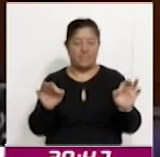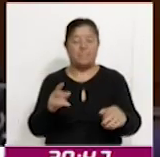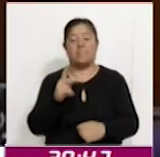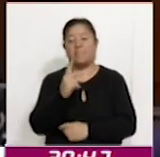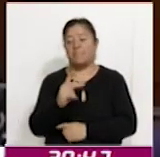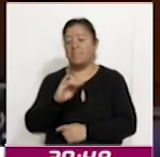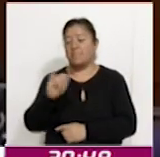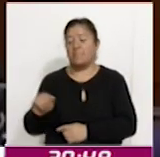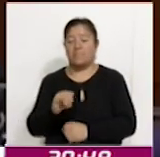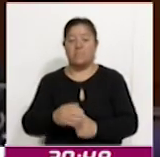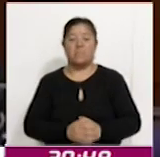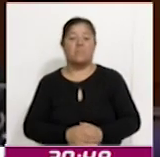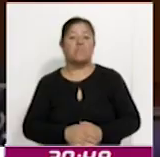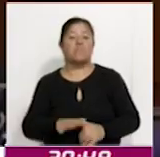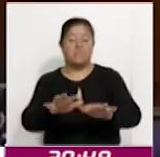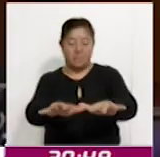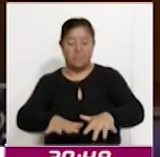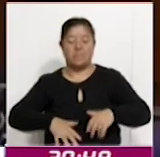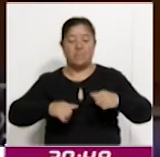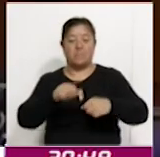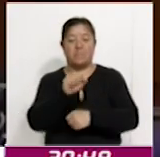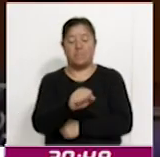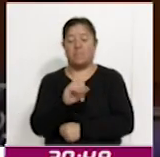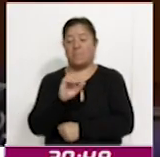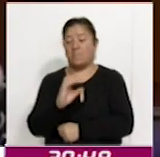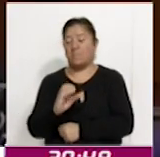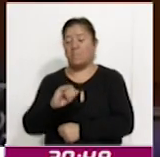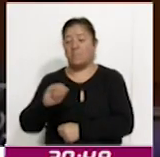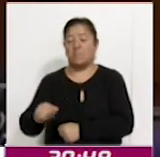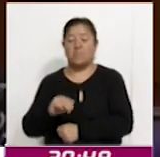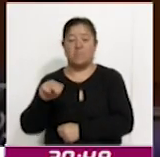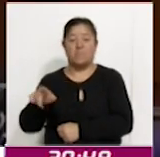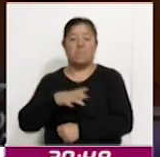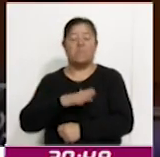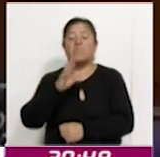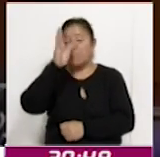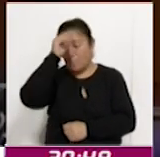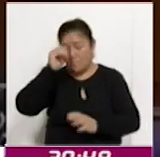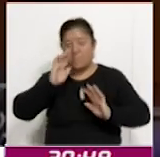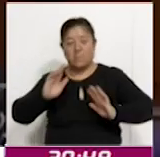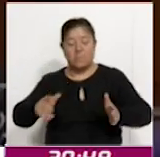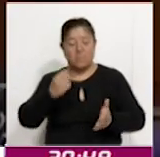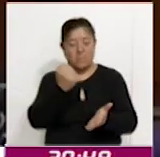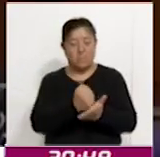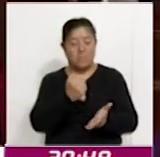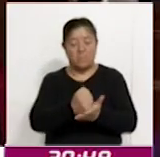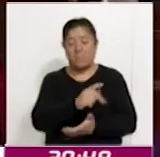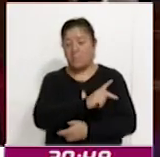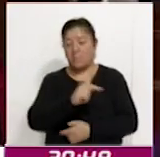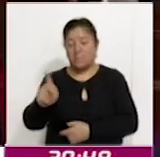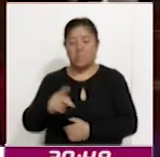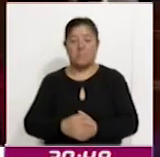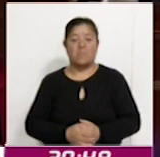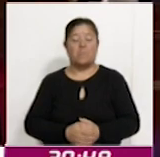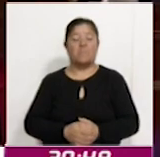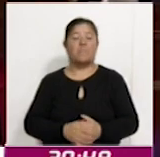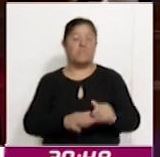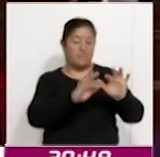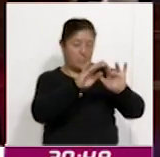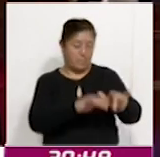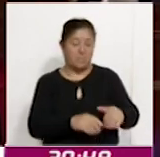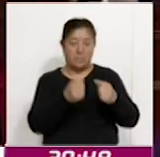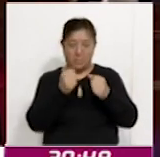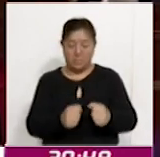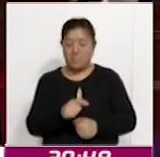El Pleno de la Suprema Corte de Justicia de la Nación aprobó el Acuerdo del Monto del Haber de Retiro de sus ministros y ministras. El dictamen asegura que